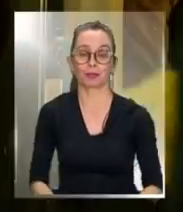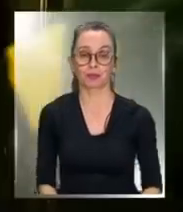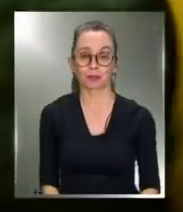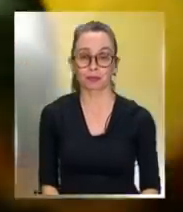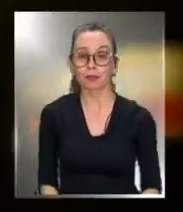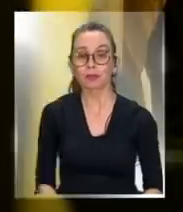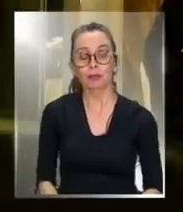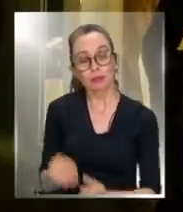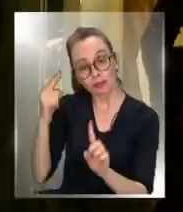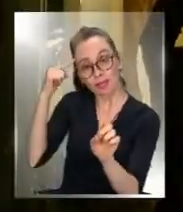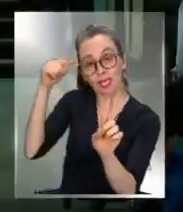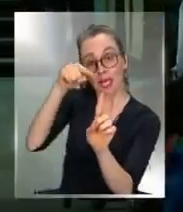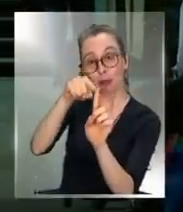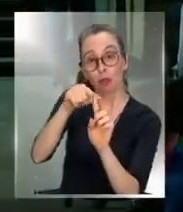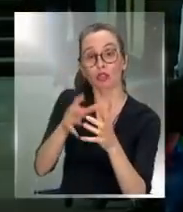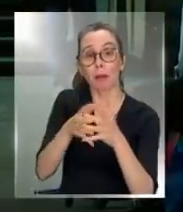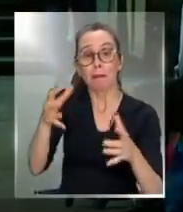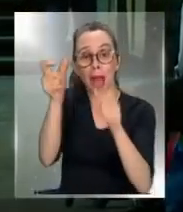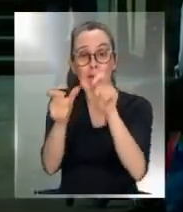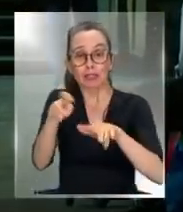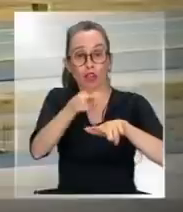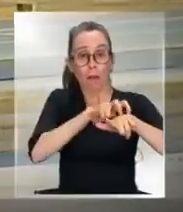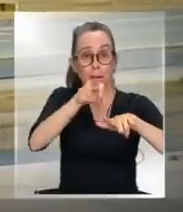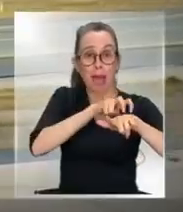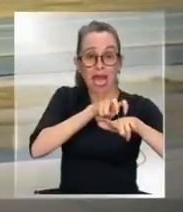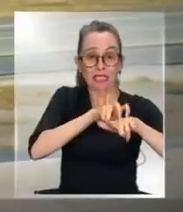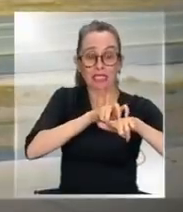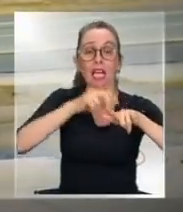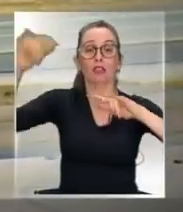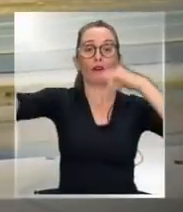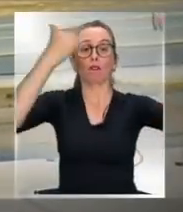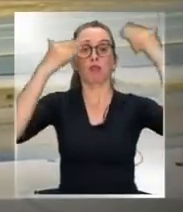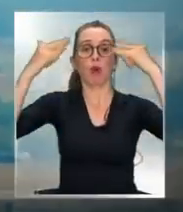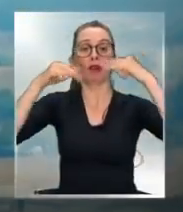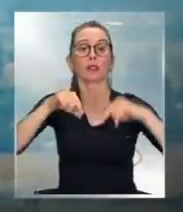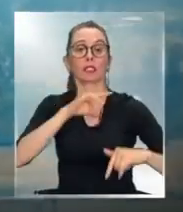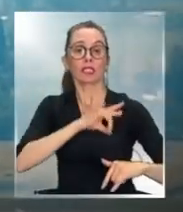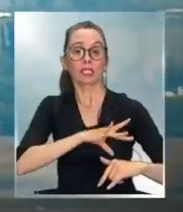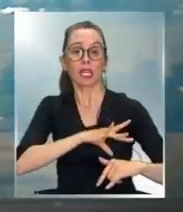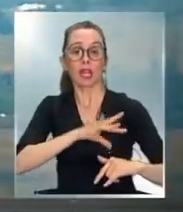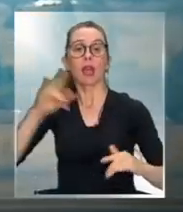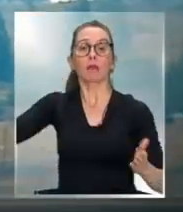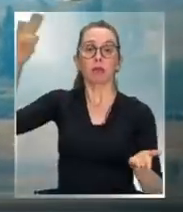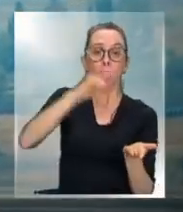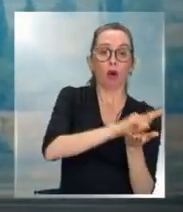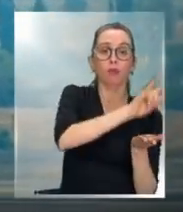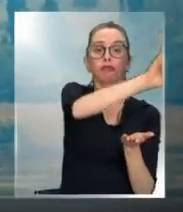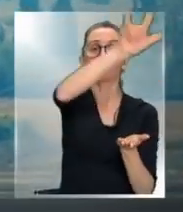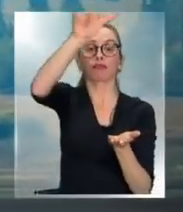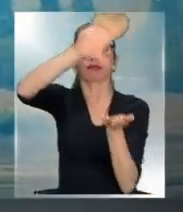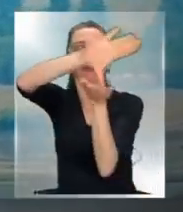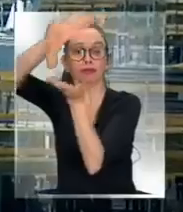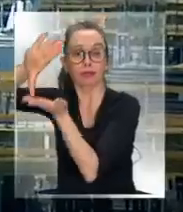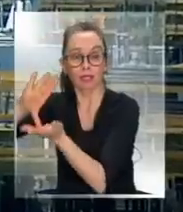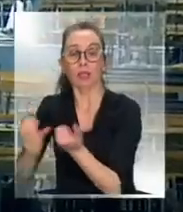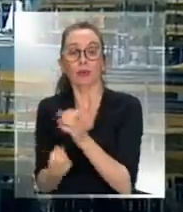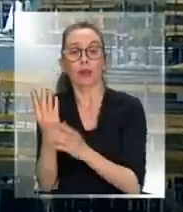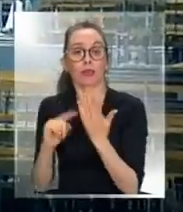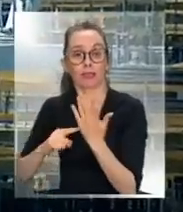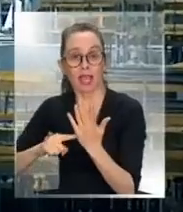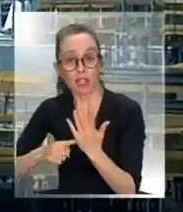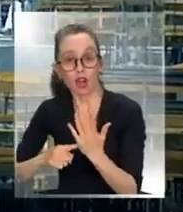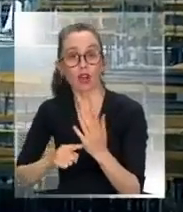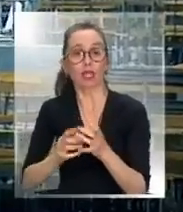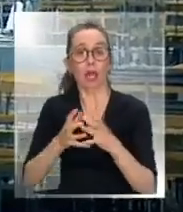Todo apunta a que cada vez serán más los pasajeros y los vuelos que utilicen nuestro espacio aéreo para llegar a su destino. La incorporación de tecnologías, el